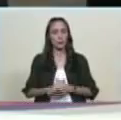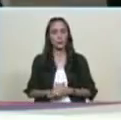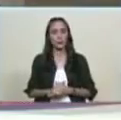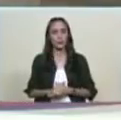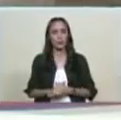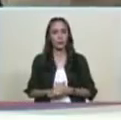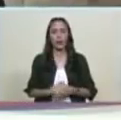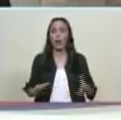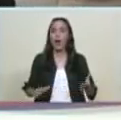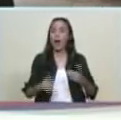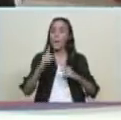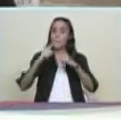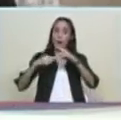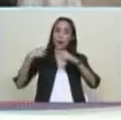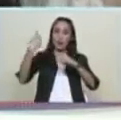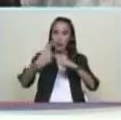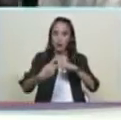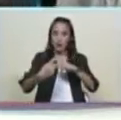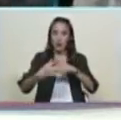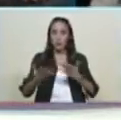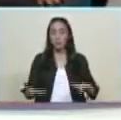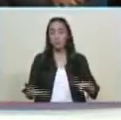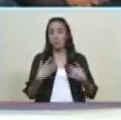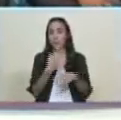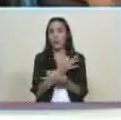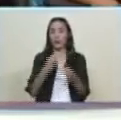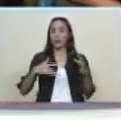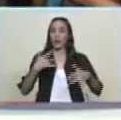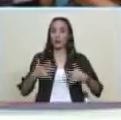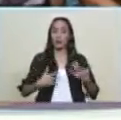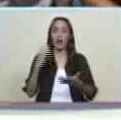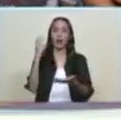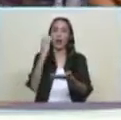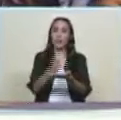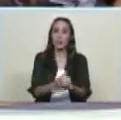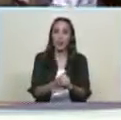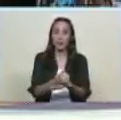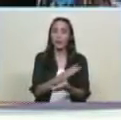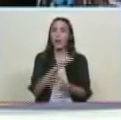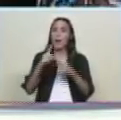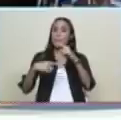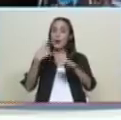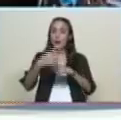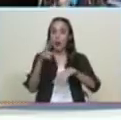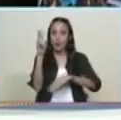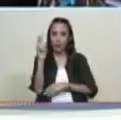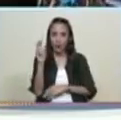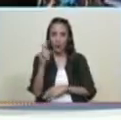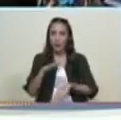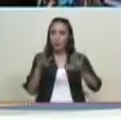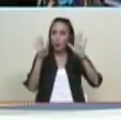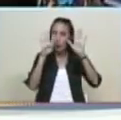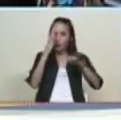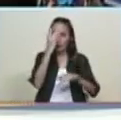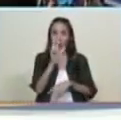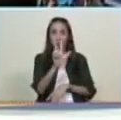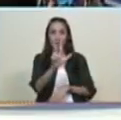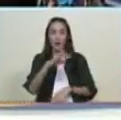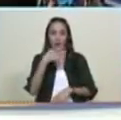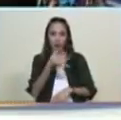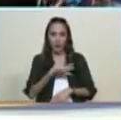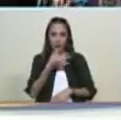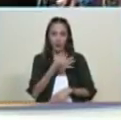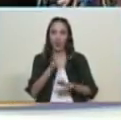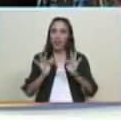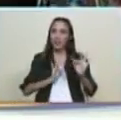el desfile el día de mañana ocurre una cosa maravillosa en Katia Jefe mañana viernes 9 de febrero a las 3 de la tarde 3 de la